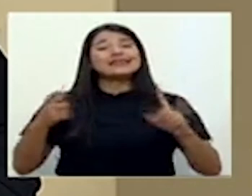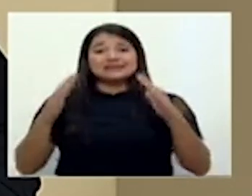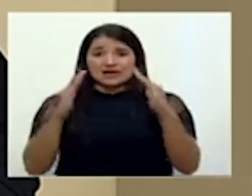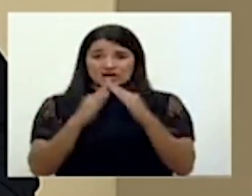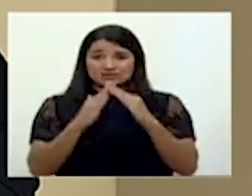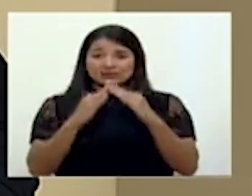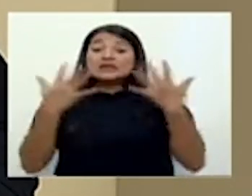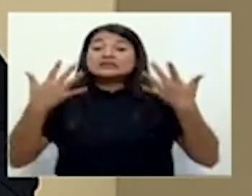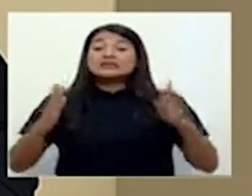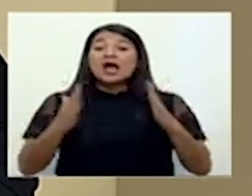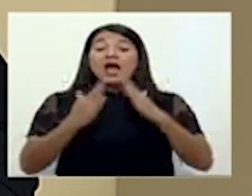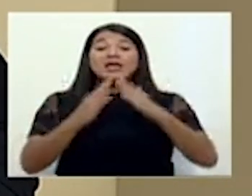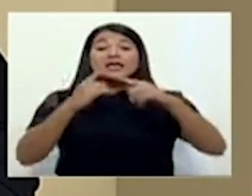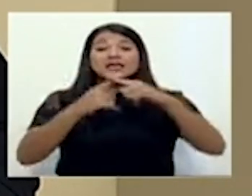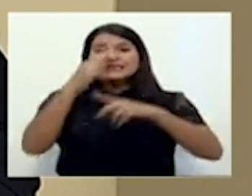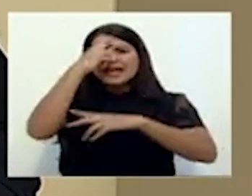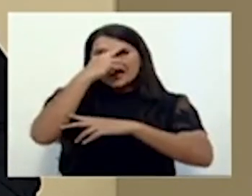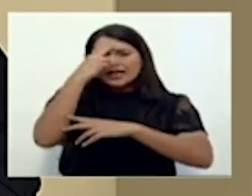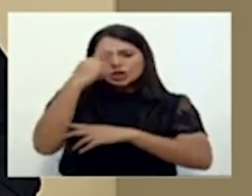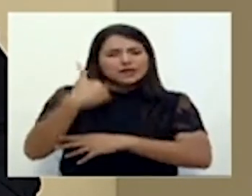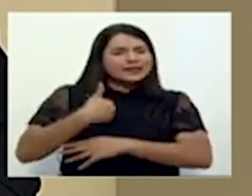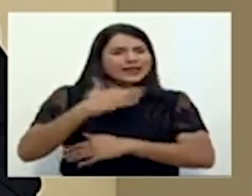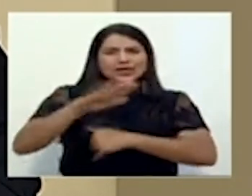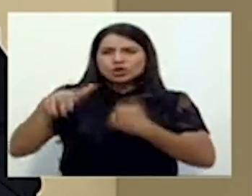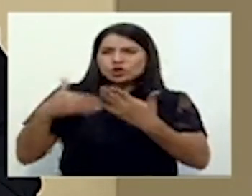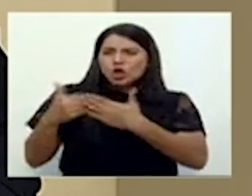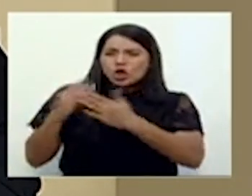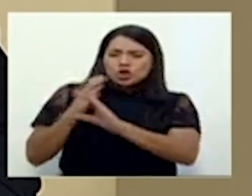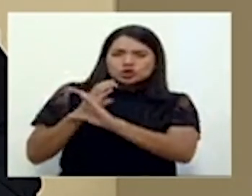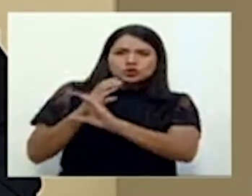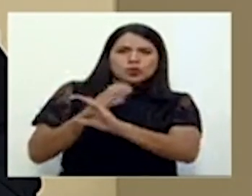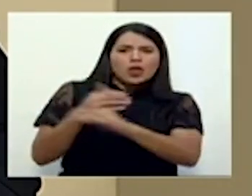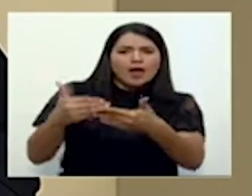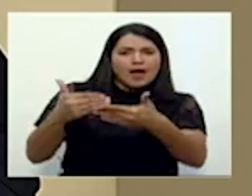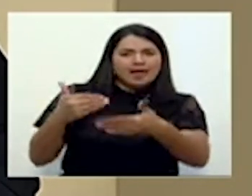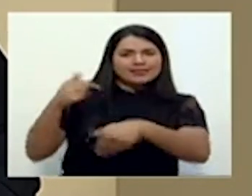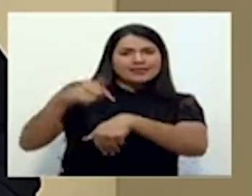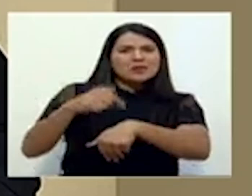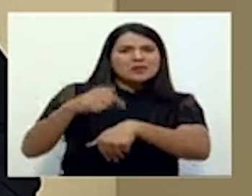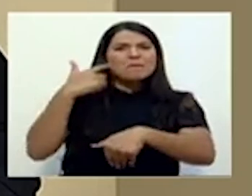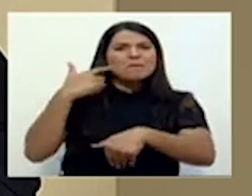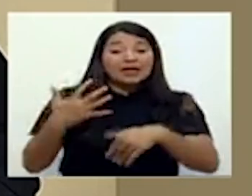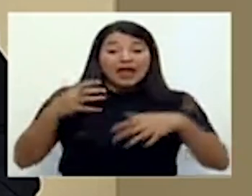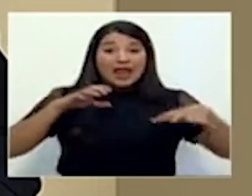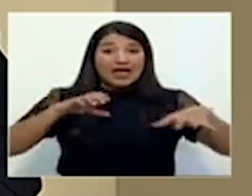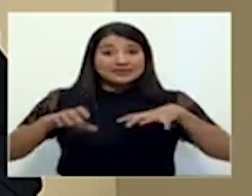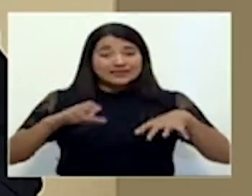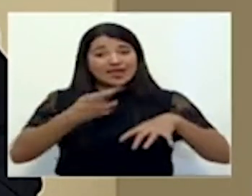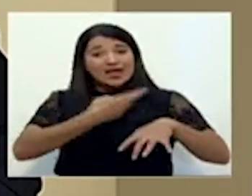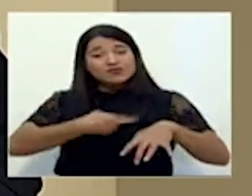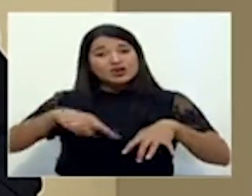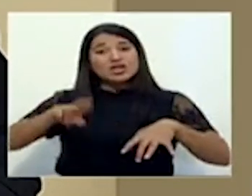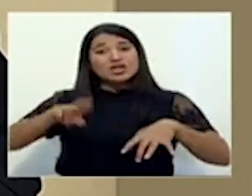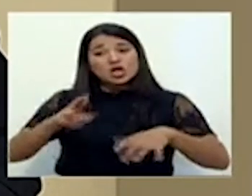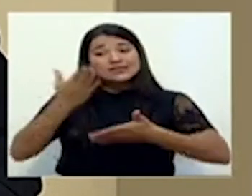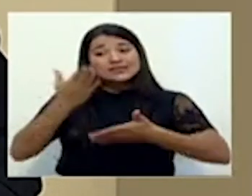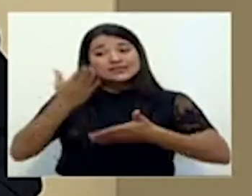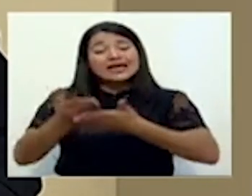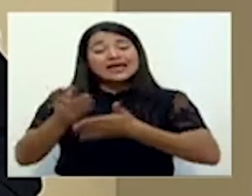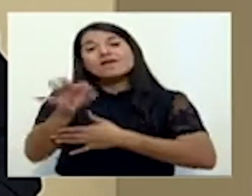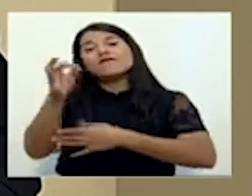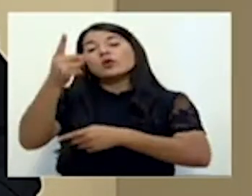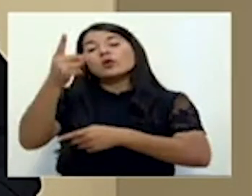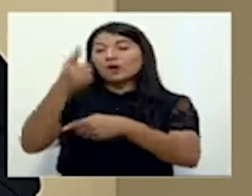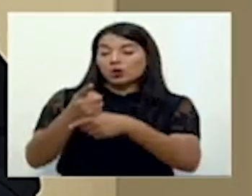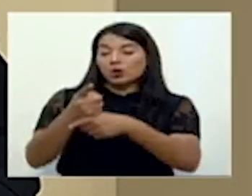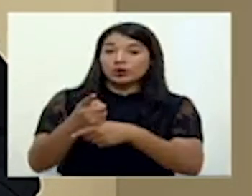Católica está tomando todas las previsiones para que los actos religiosos lleguen por las vías que corresponden en el momento